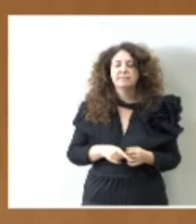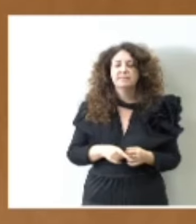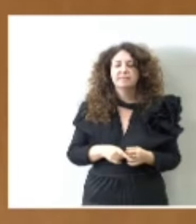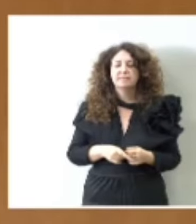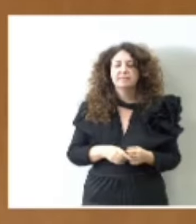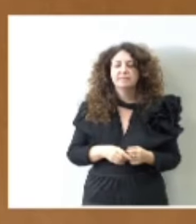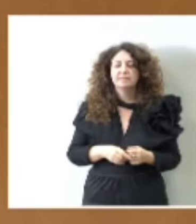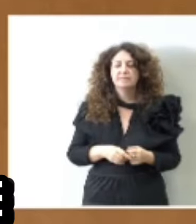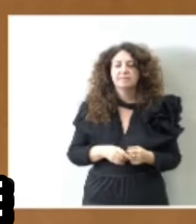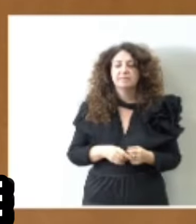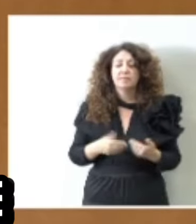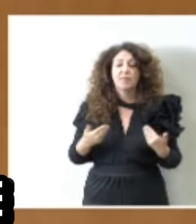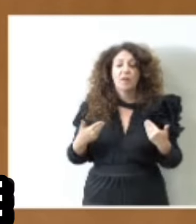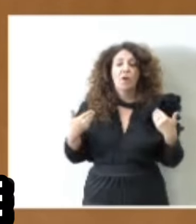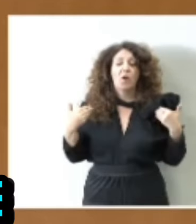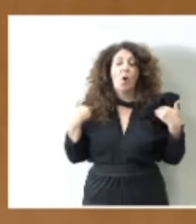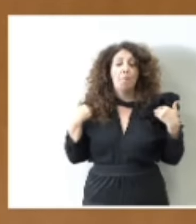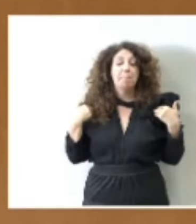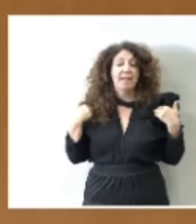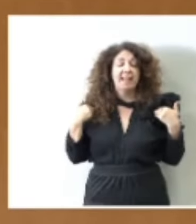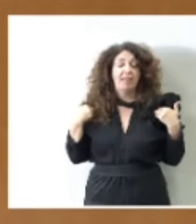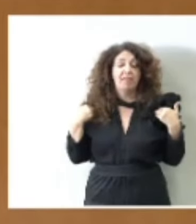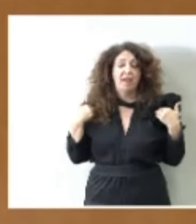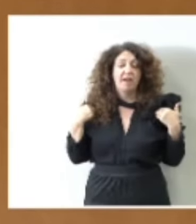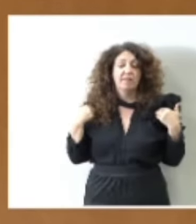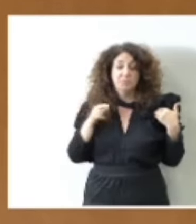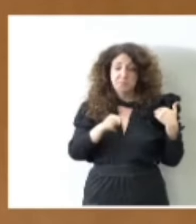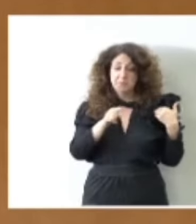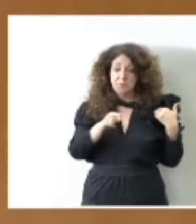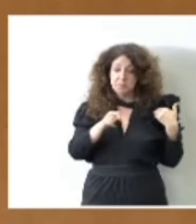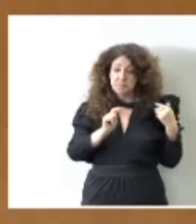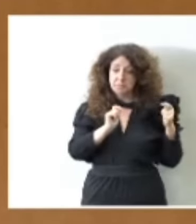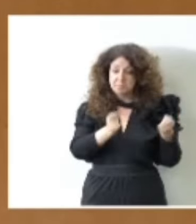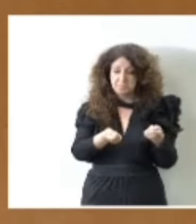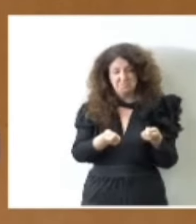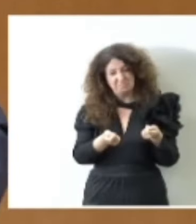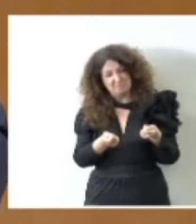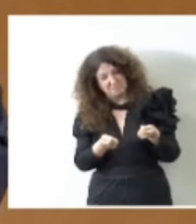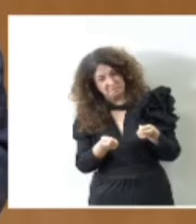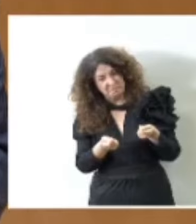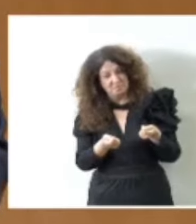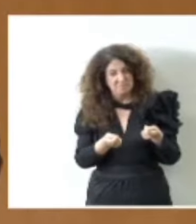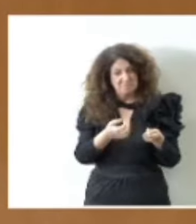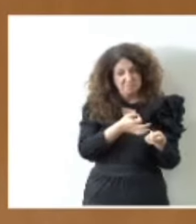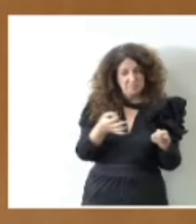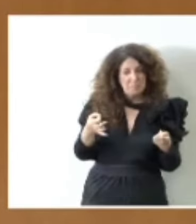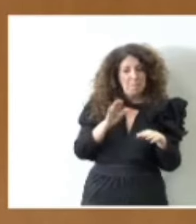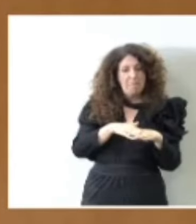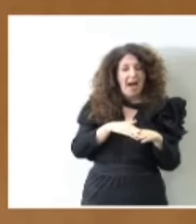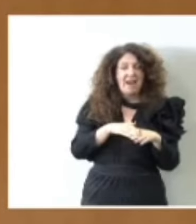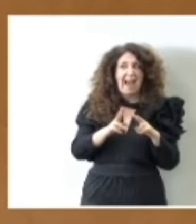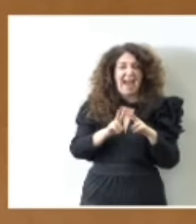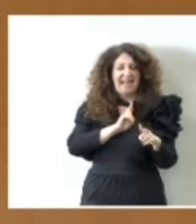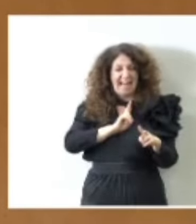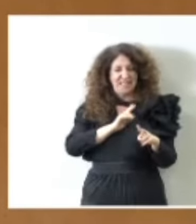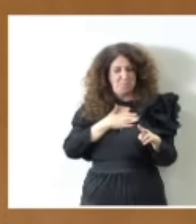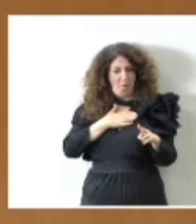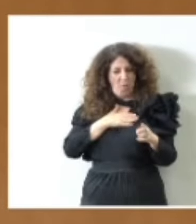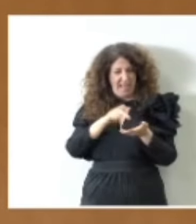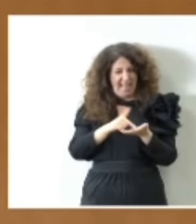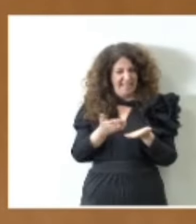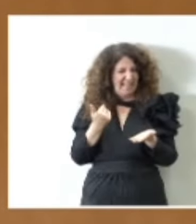tal vez la competencia con carácter orgánico que usted ostenta no sea la más adecuada para responder a esta interpelación,